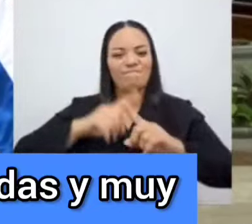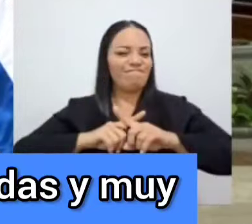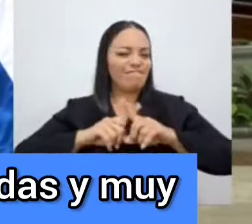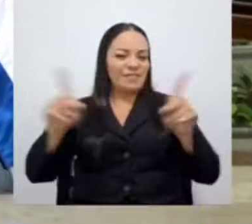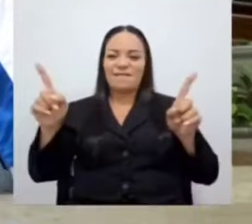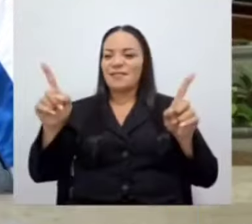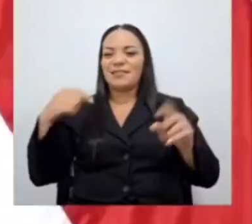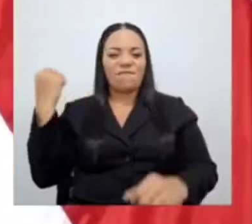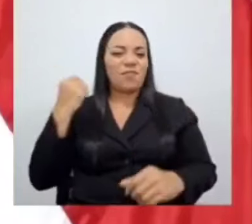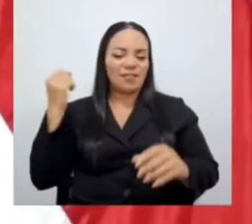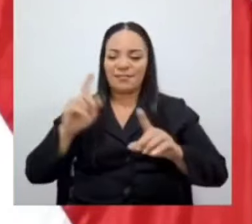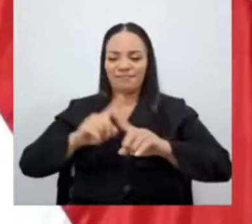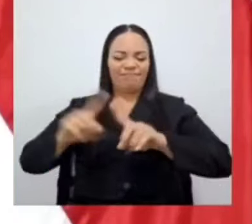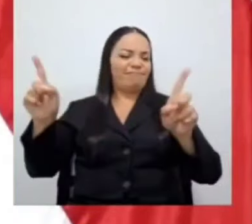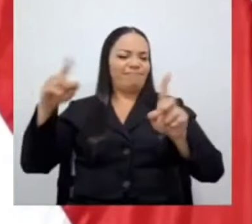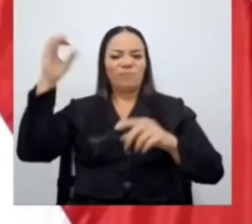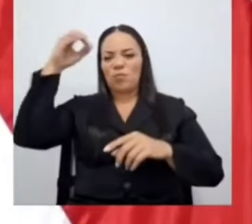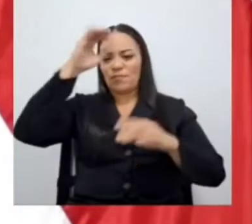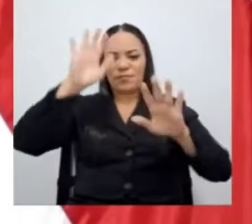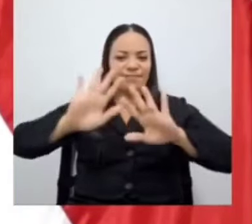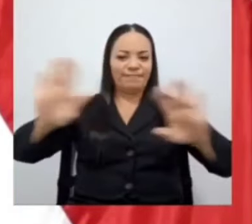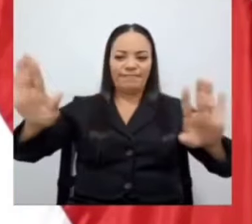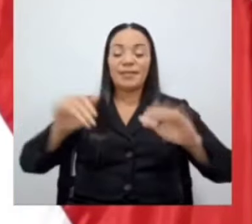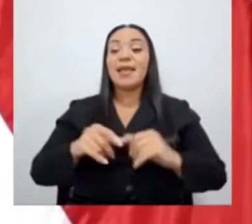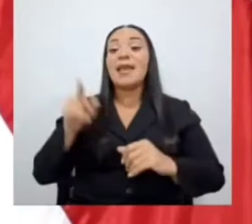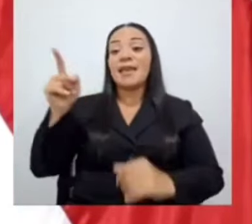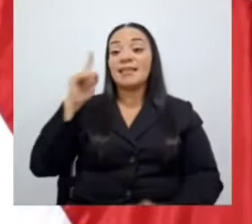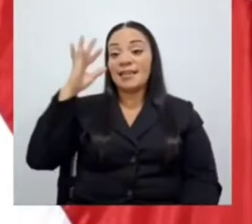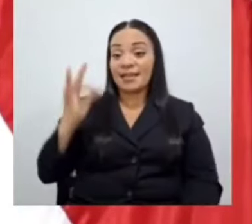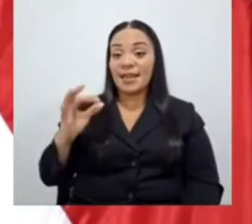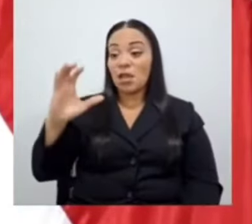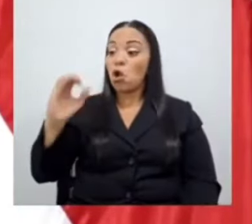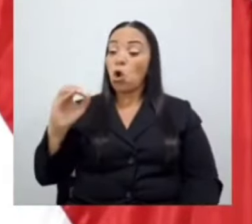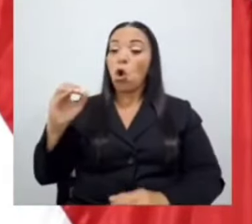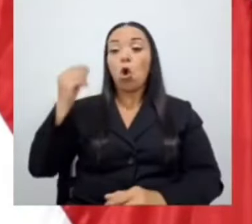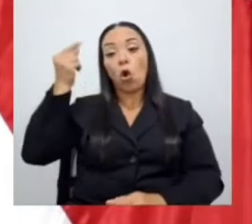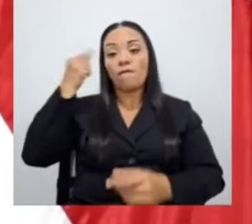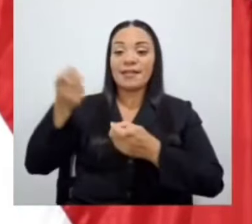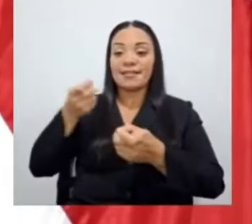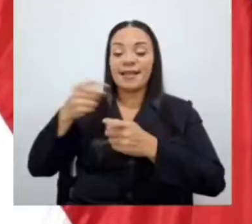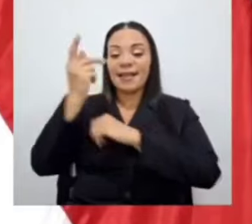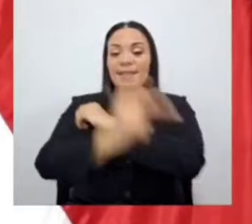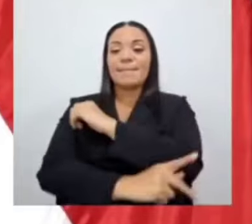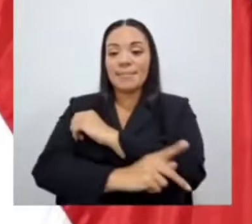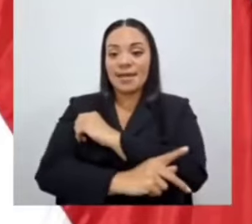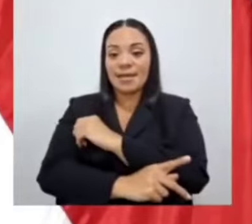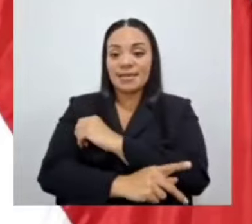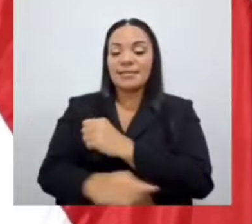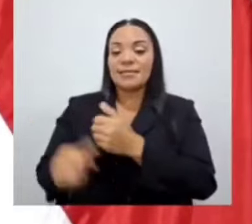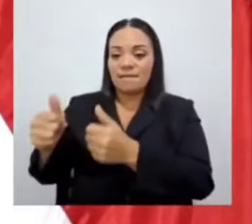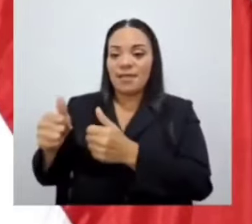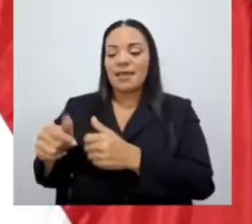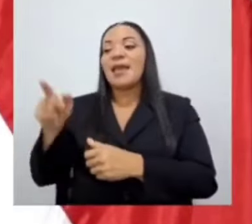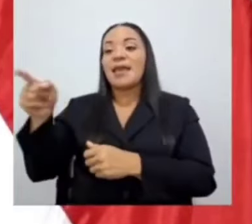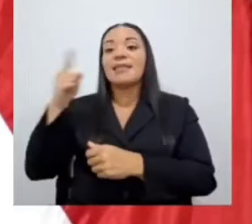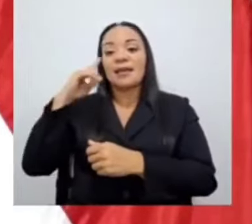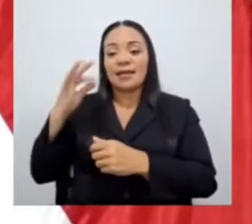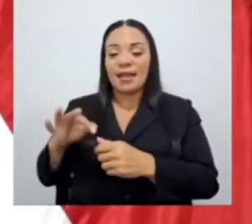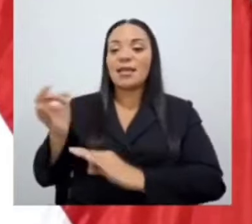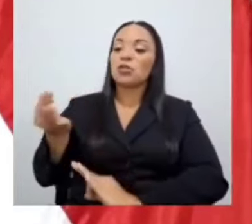y muy fuertes. Ella cree que con gobernar el país, que sustituir y